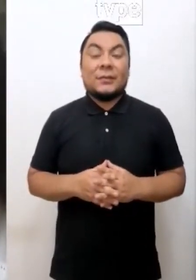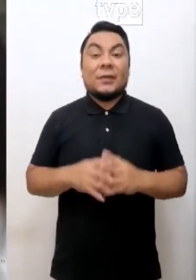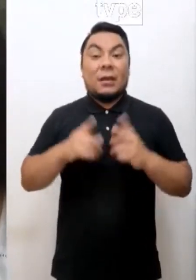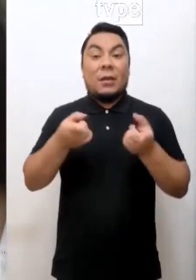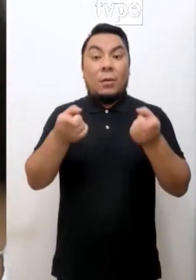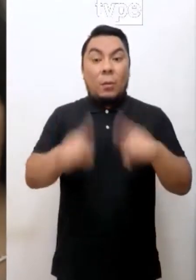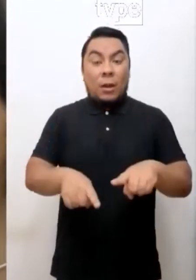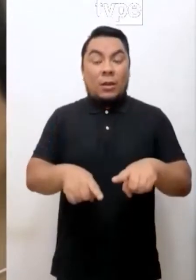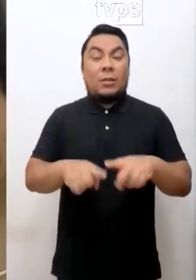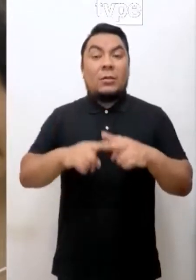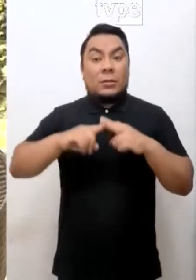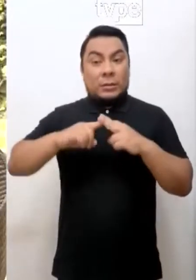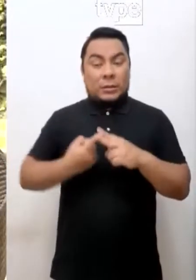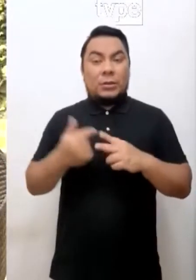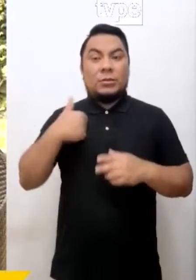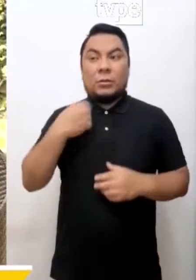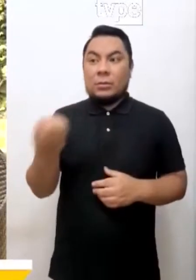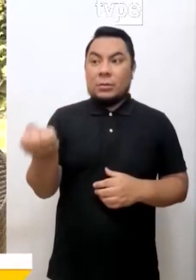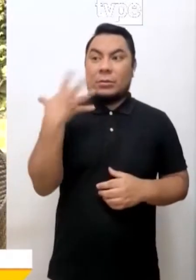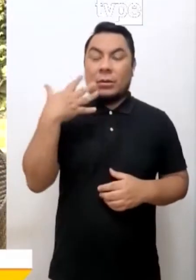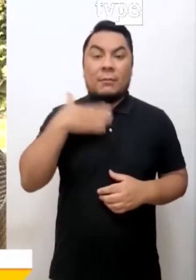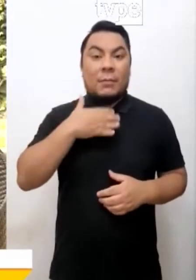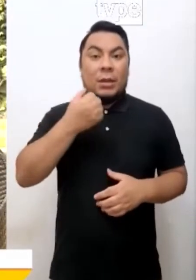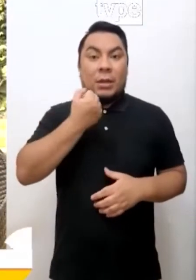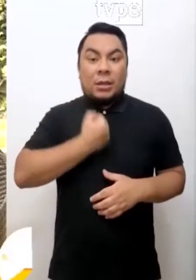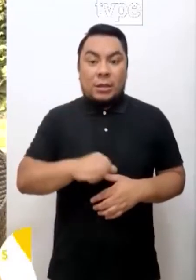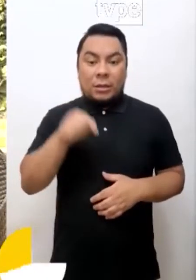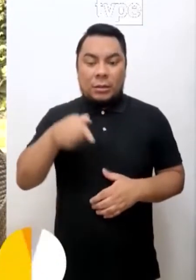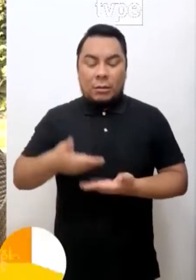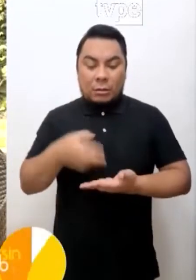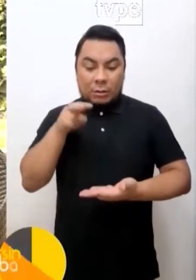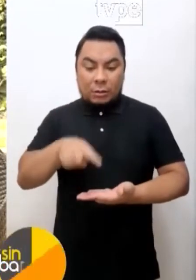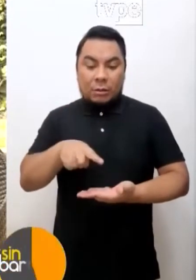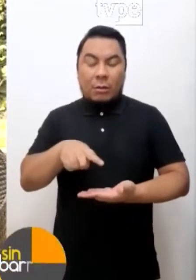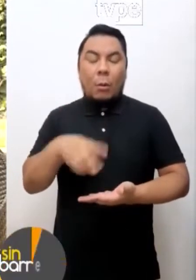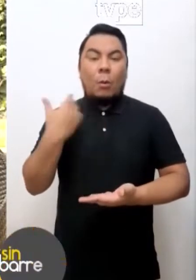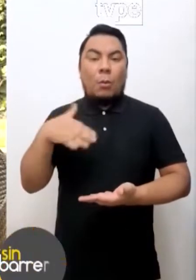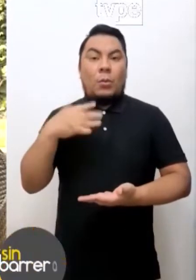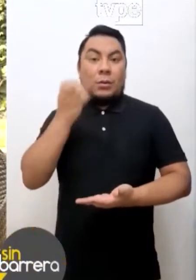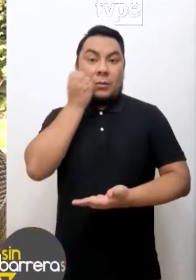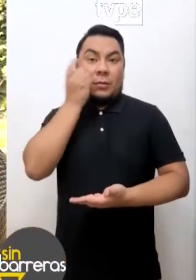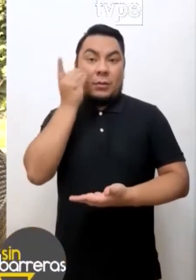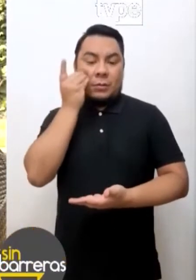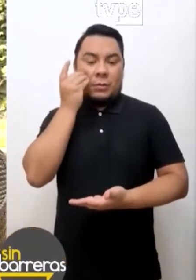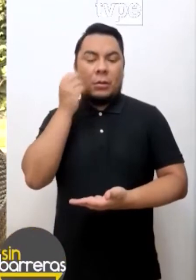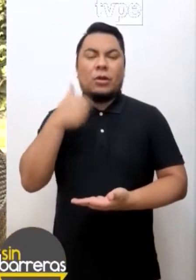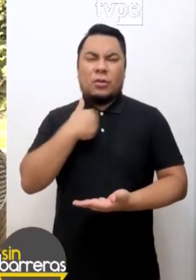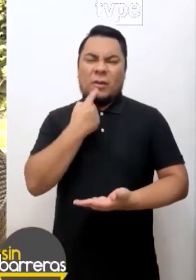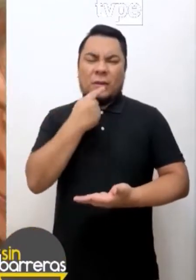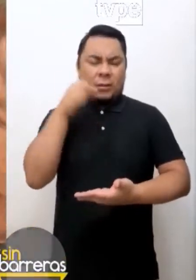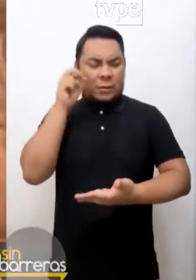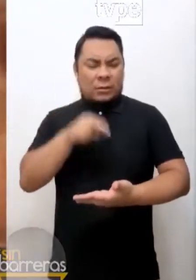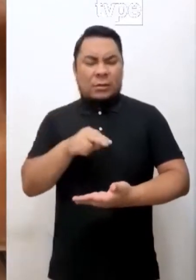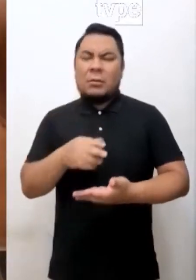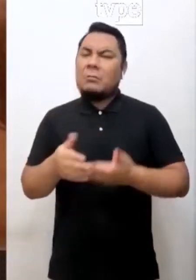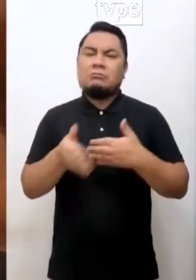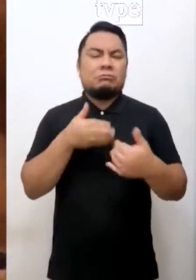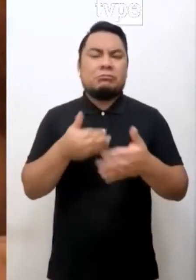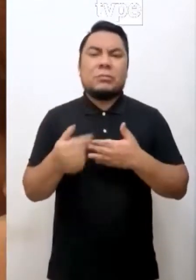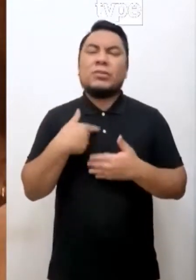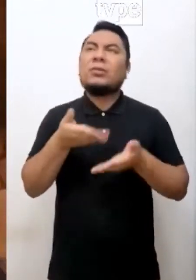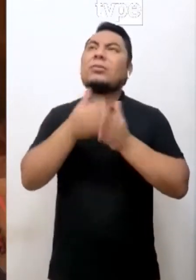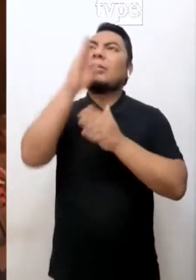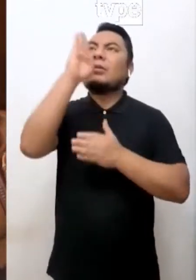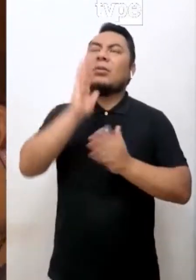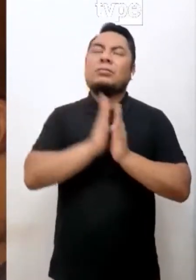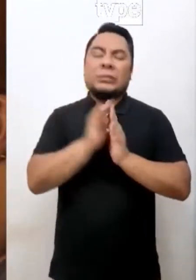Desde el momento que yo me entero que mi niña era especial, entonces yo dije, no, mi hija, lo único que